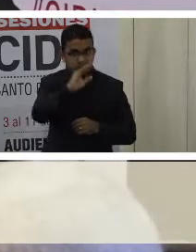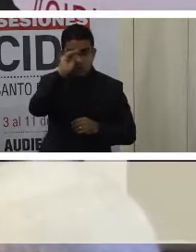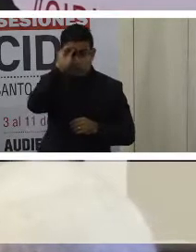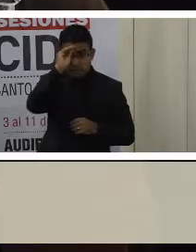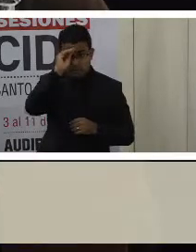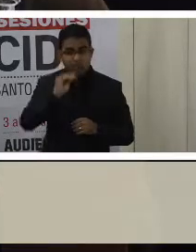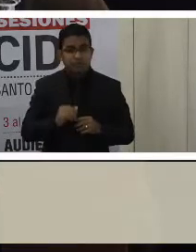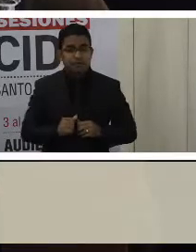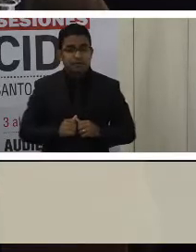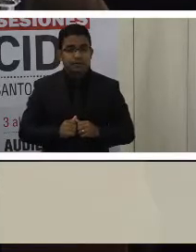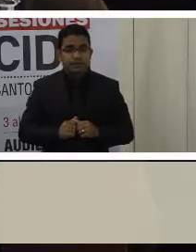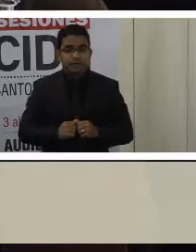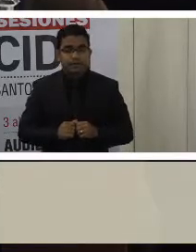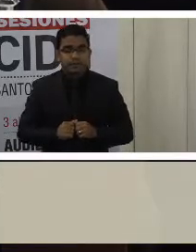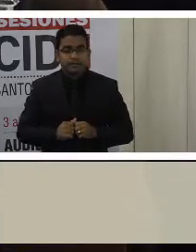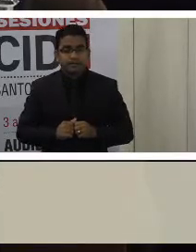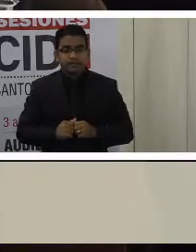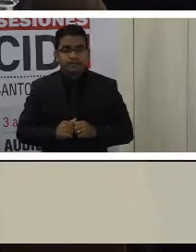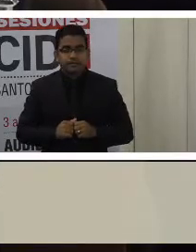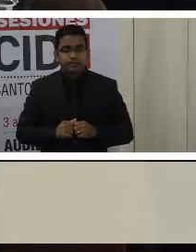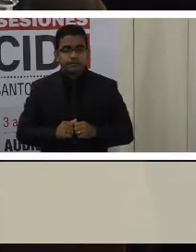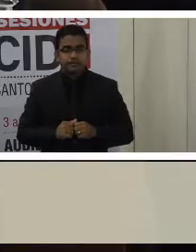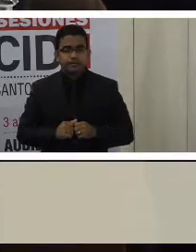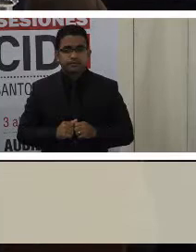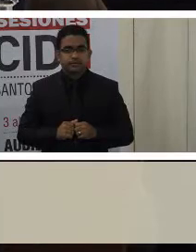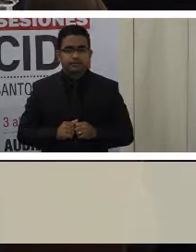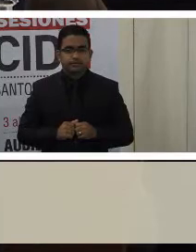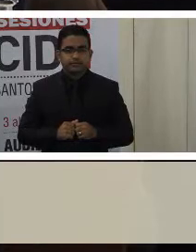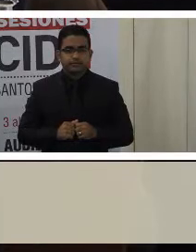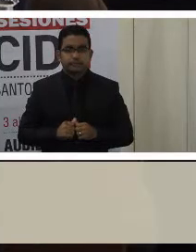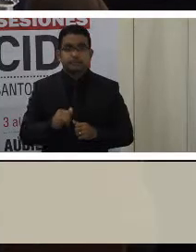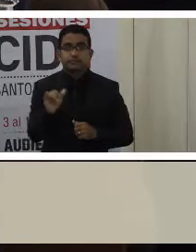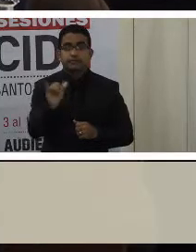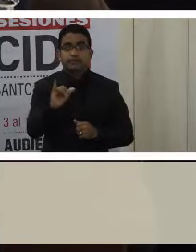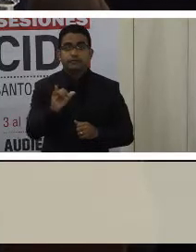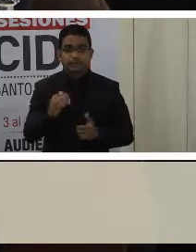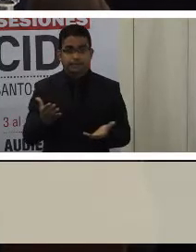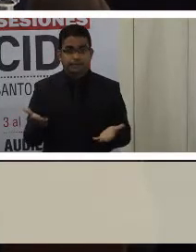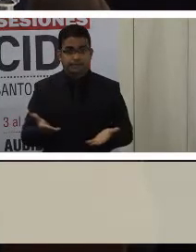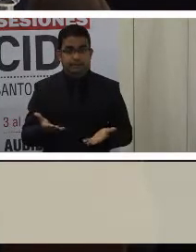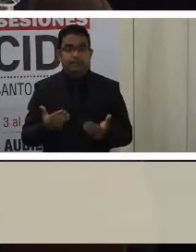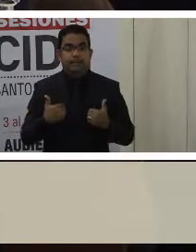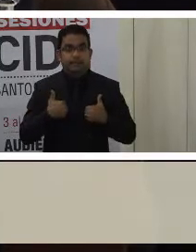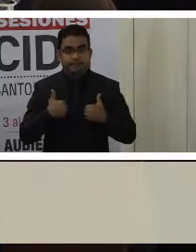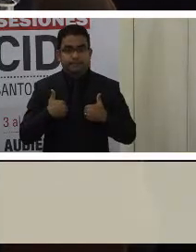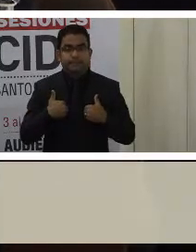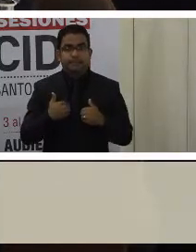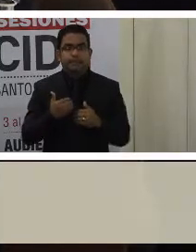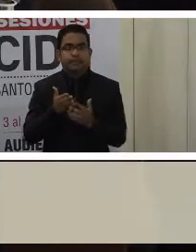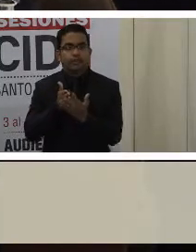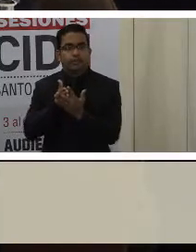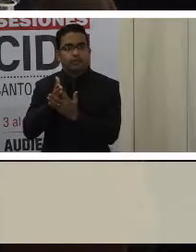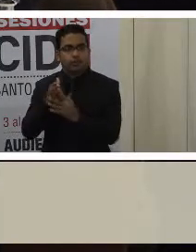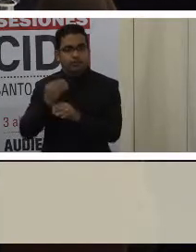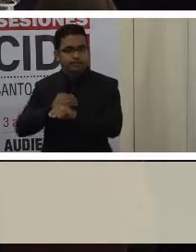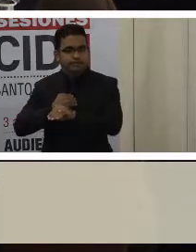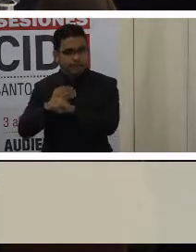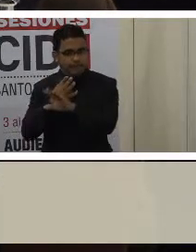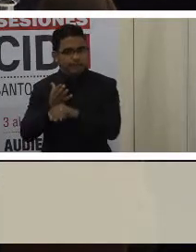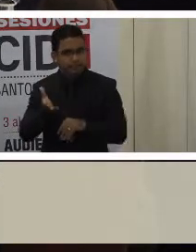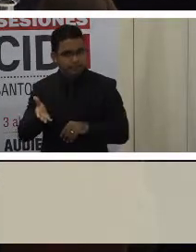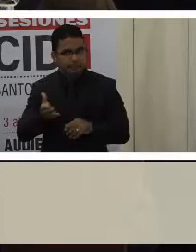tienen la presentación de una persona vía Skype. ¿Es así?